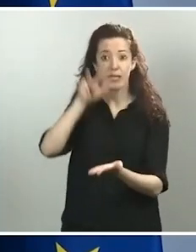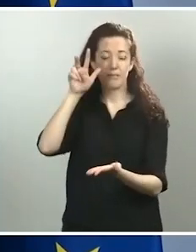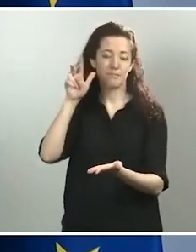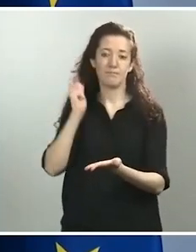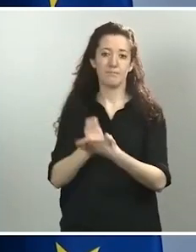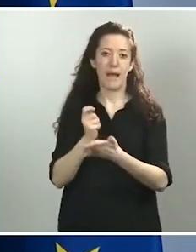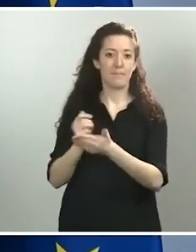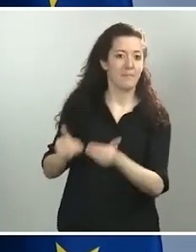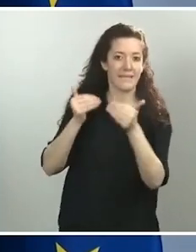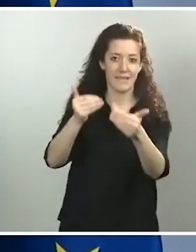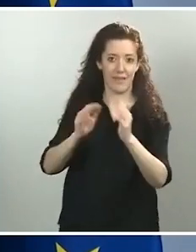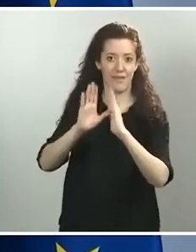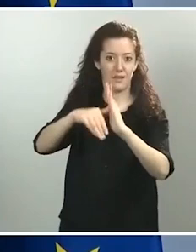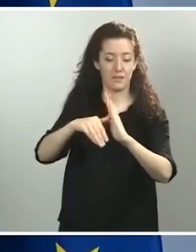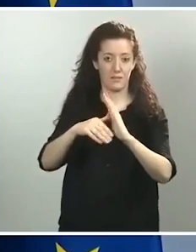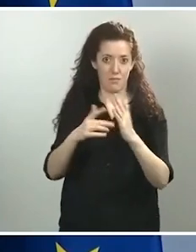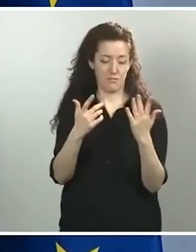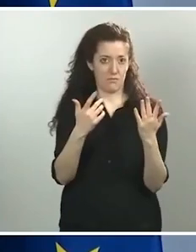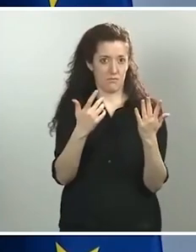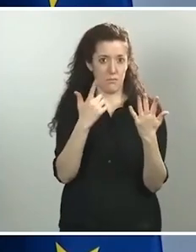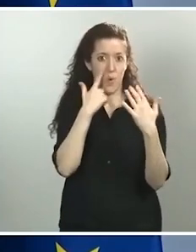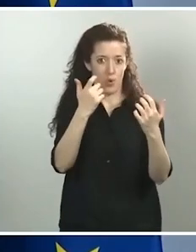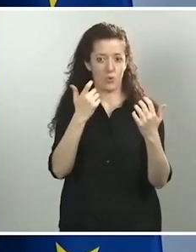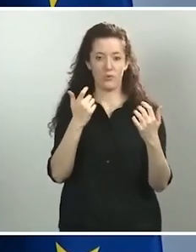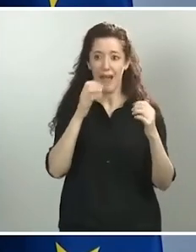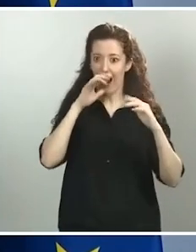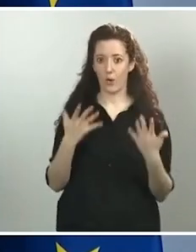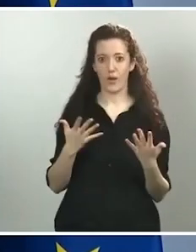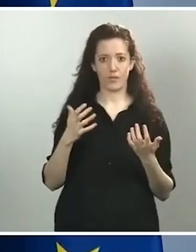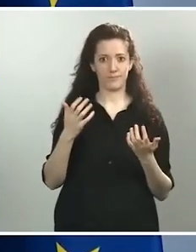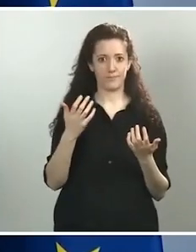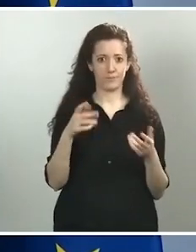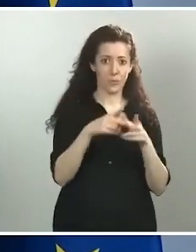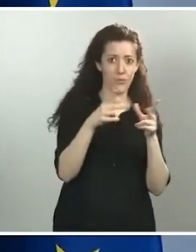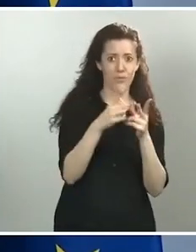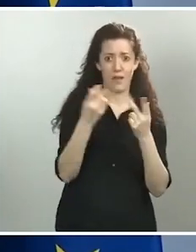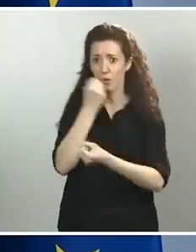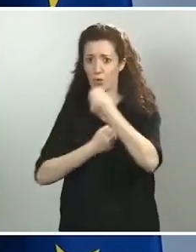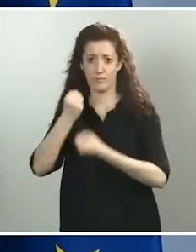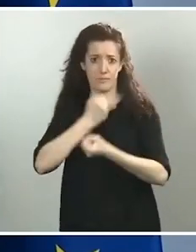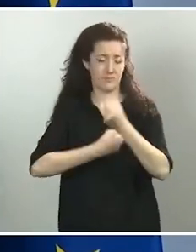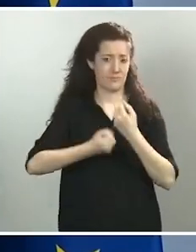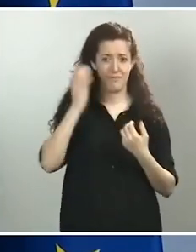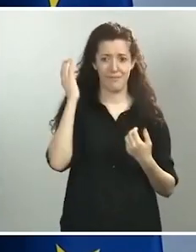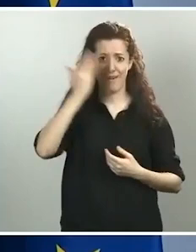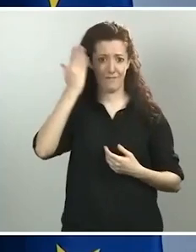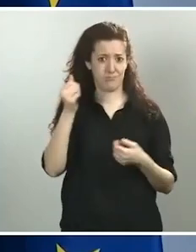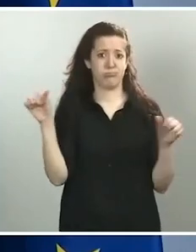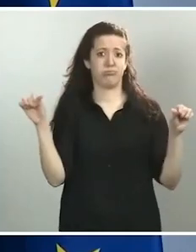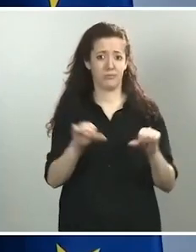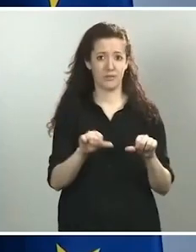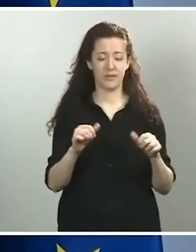dimensión de la crisis social y económica que estamos viviendo y que efectivamente vamos a tener que seguir haciendo cosas.